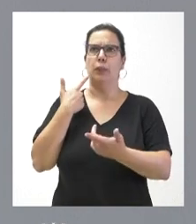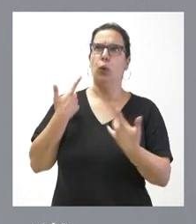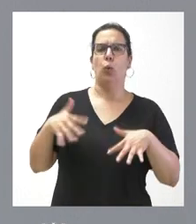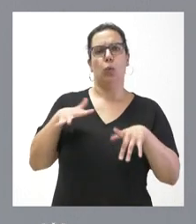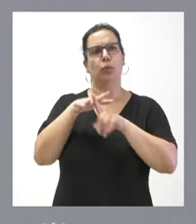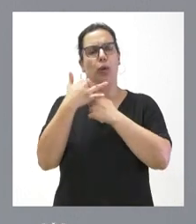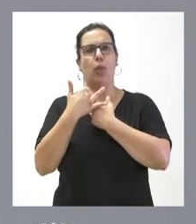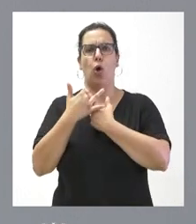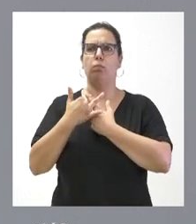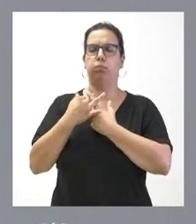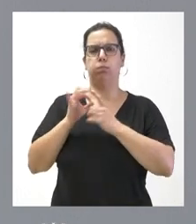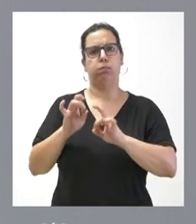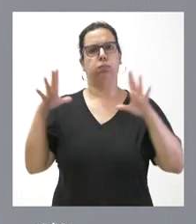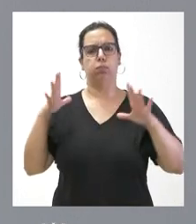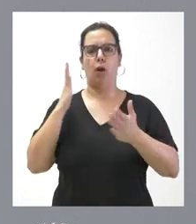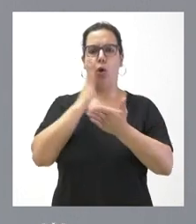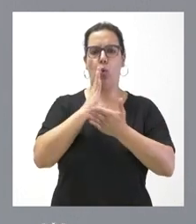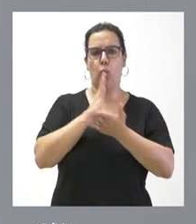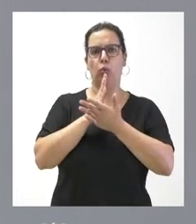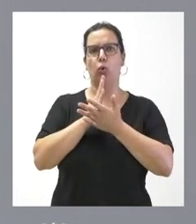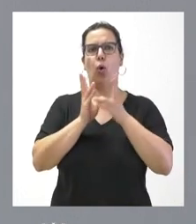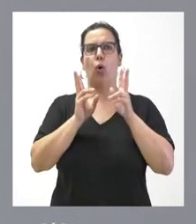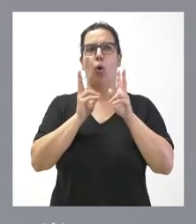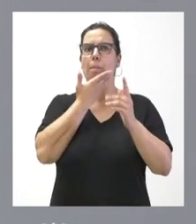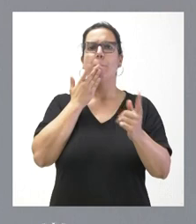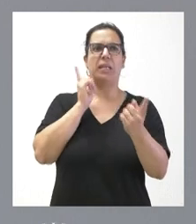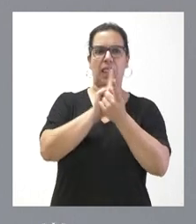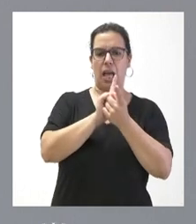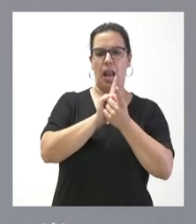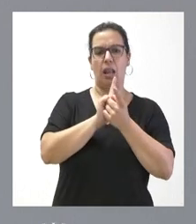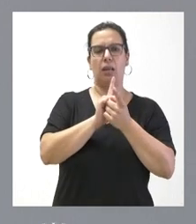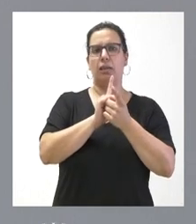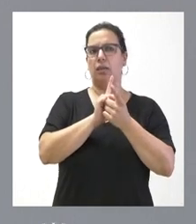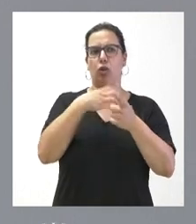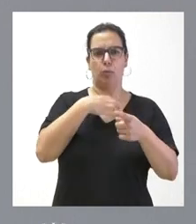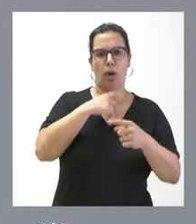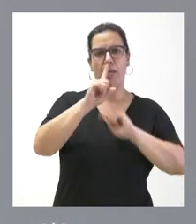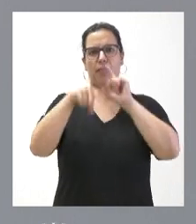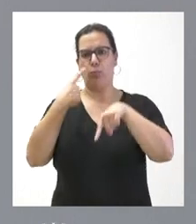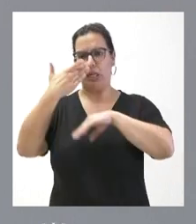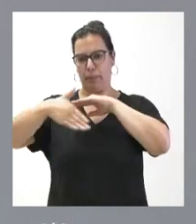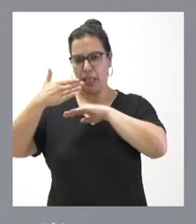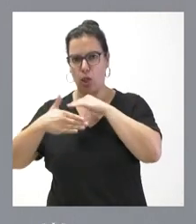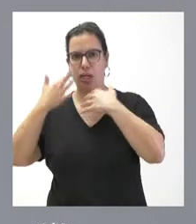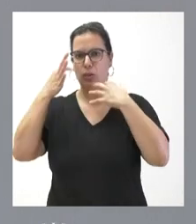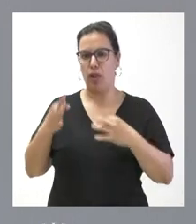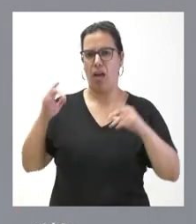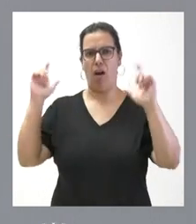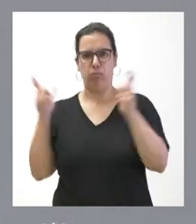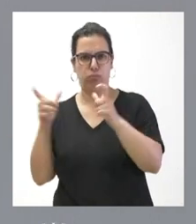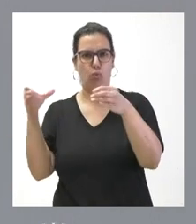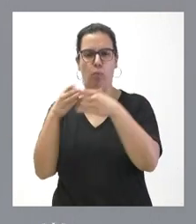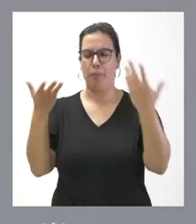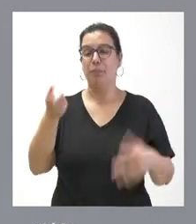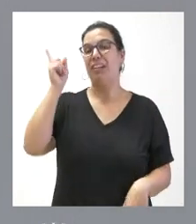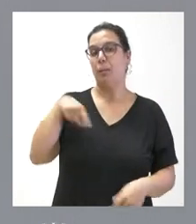aquel curso, que inicialmente no pudo ser presencial y luego fue con algunas condiciones de seguridad y menos alumnos por aula. Estoy hablando del ámbito de